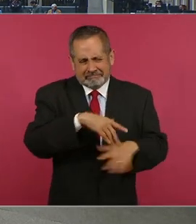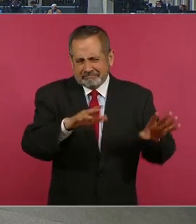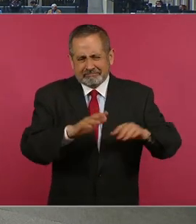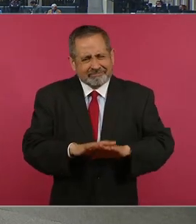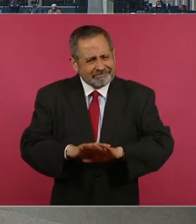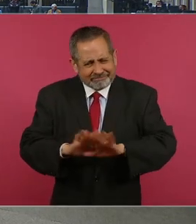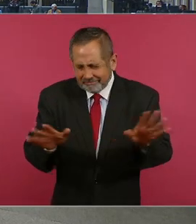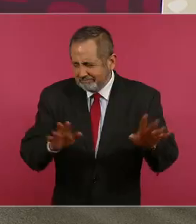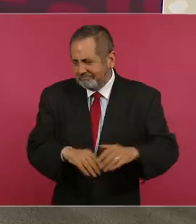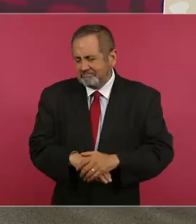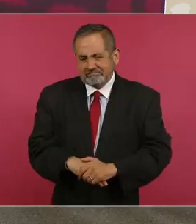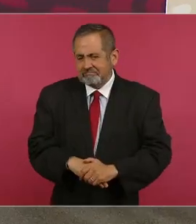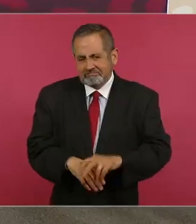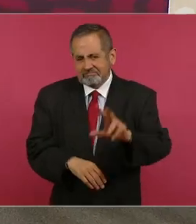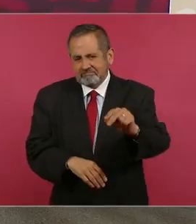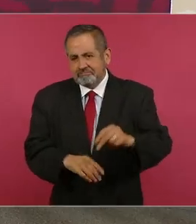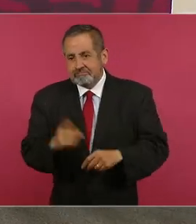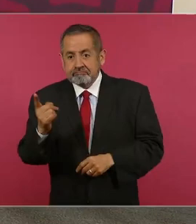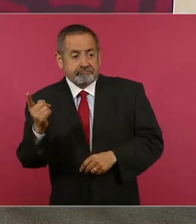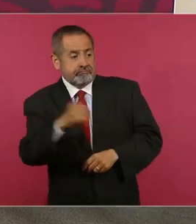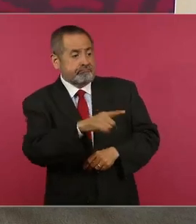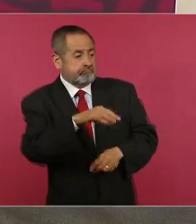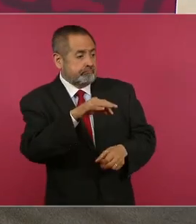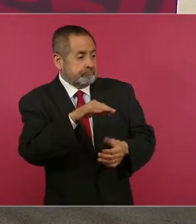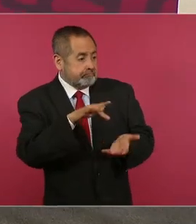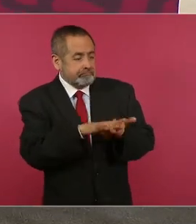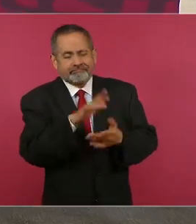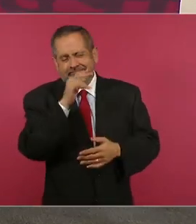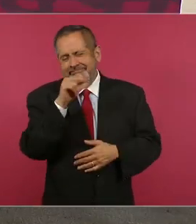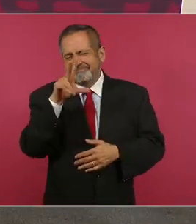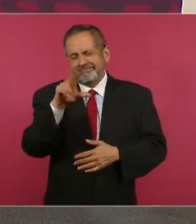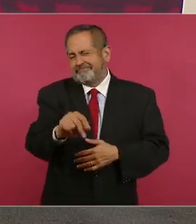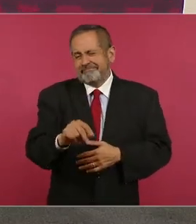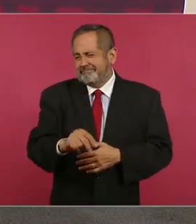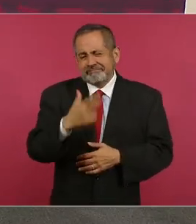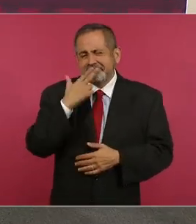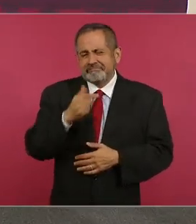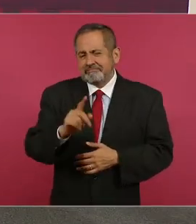no, ya eso no funciona,